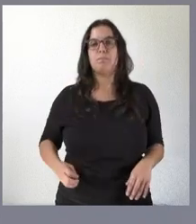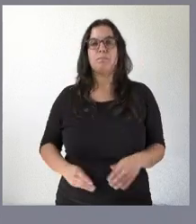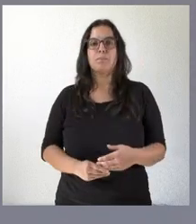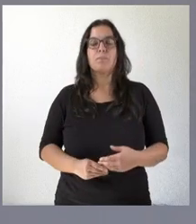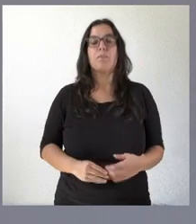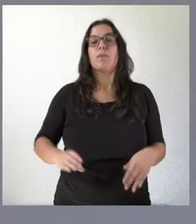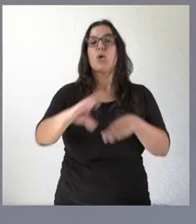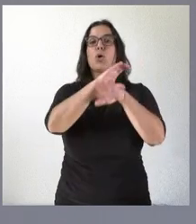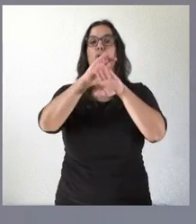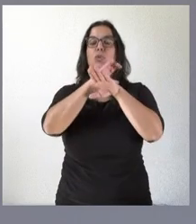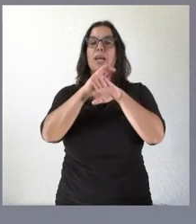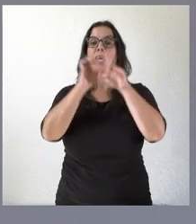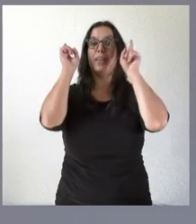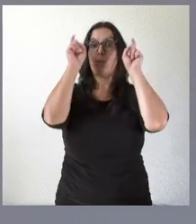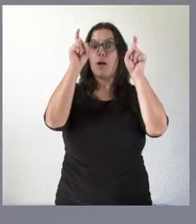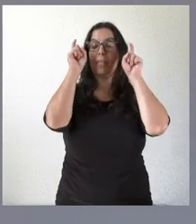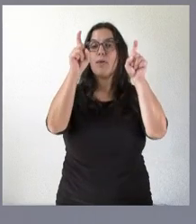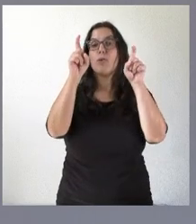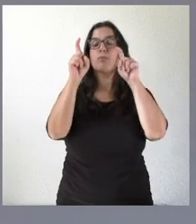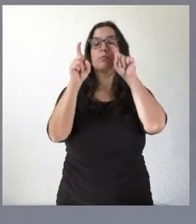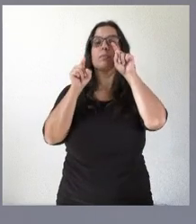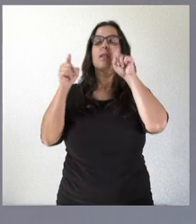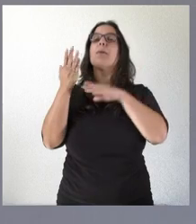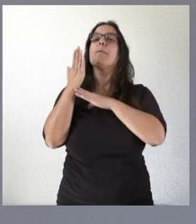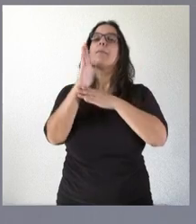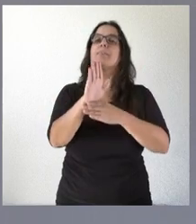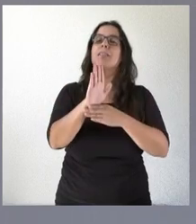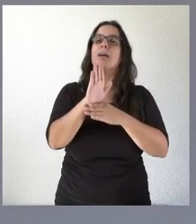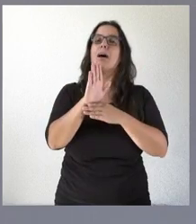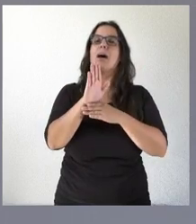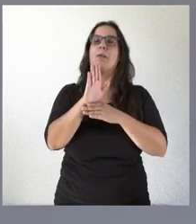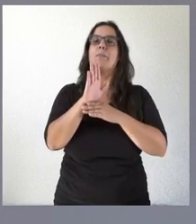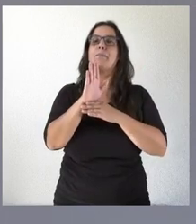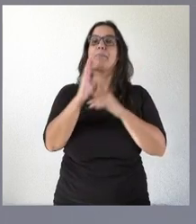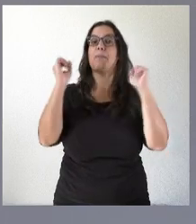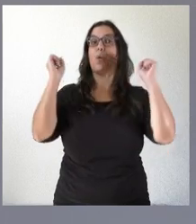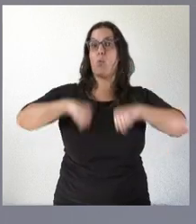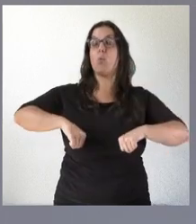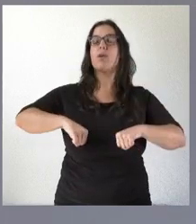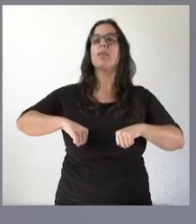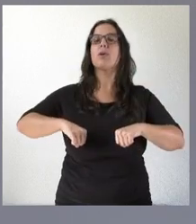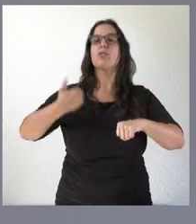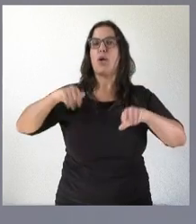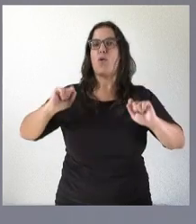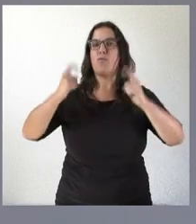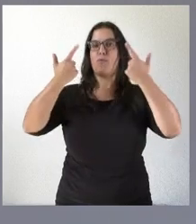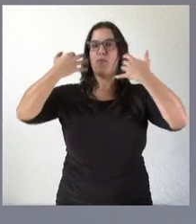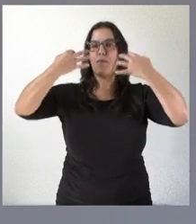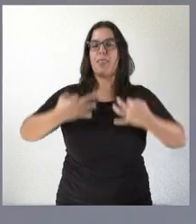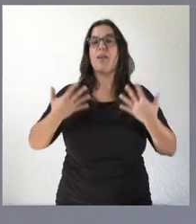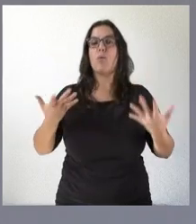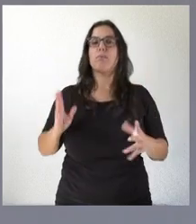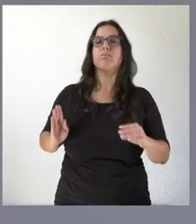Consejería de Educación, por su parte, ha presentado un acuerdo que se ha formalizado, que es la